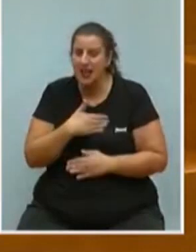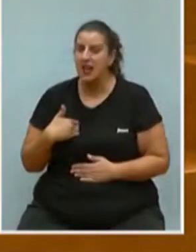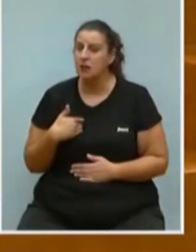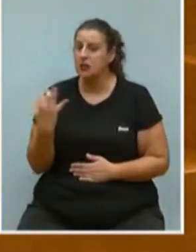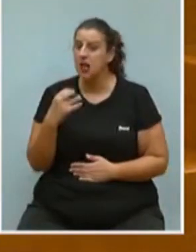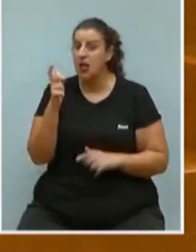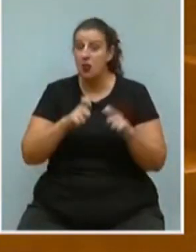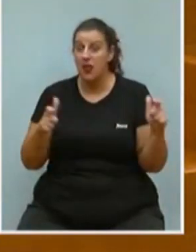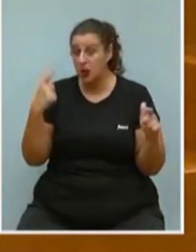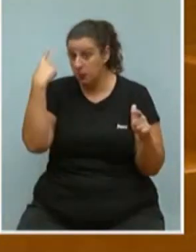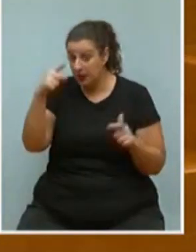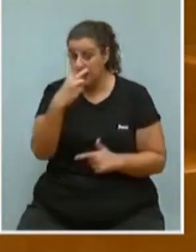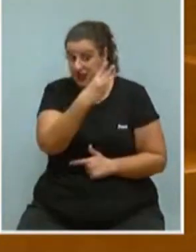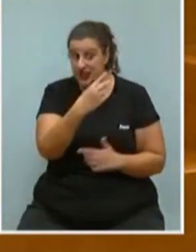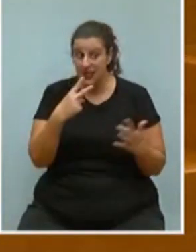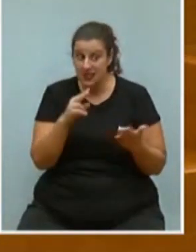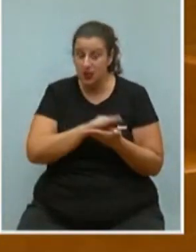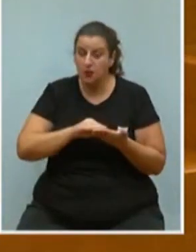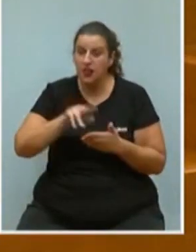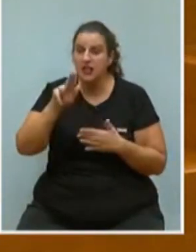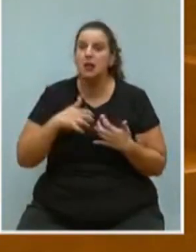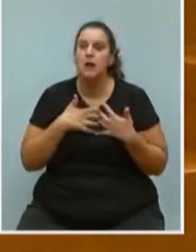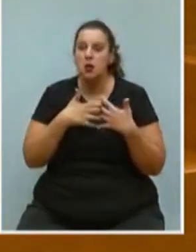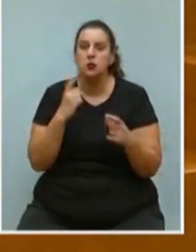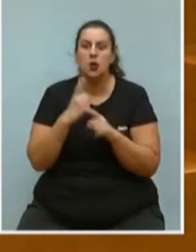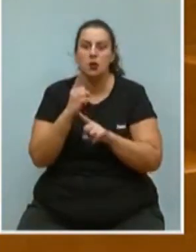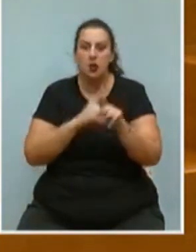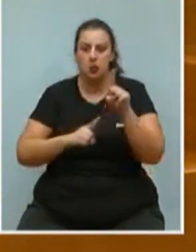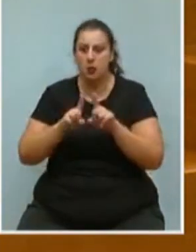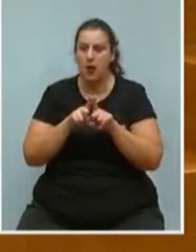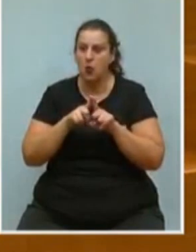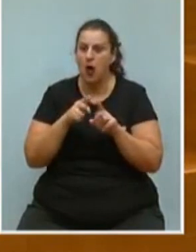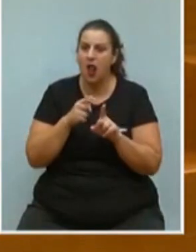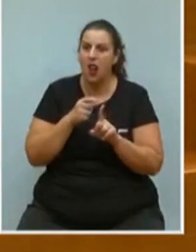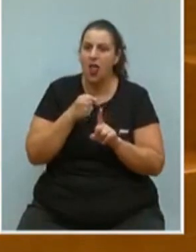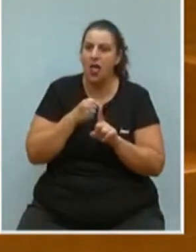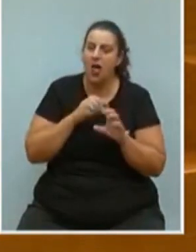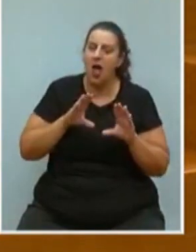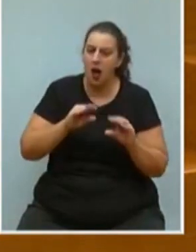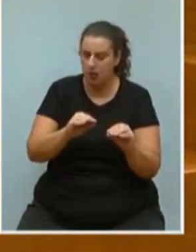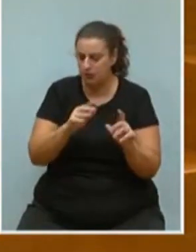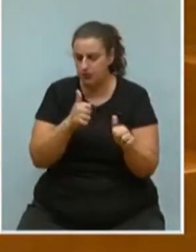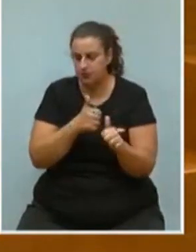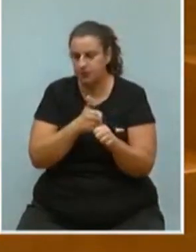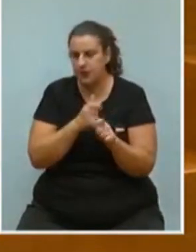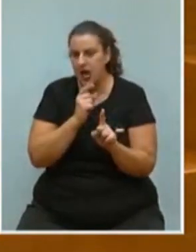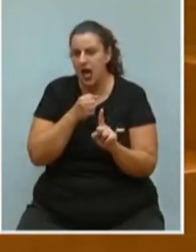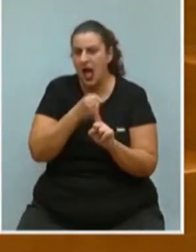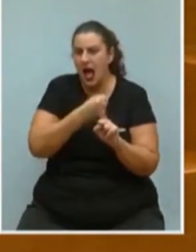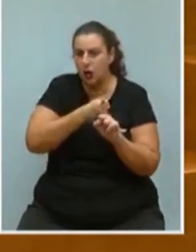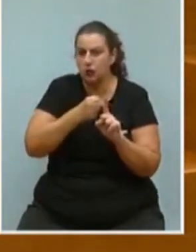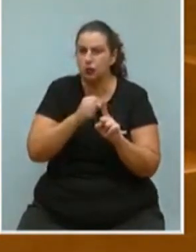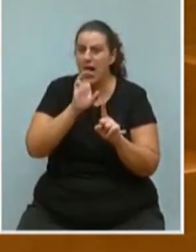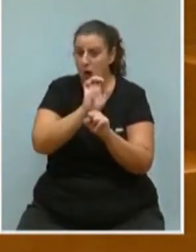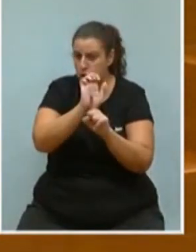37 oficinas también luchan contra problemas tan importantes como el acoso escolar, el acoso laboral, la violencia de los hijos a los padres, los